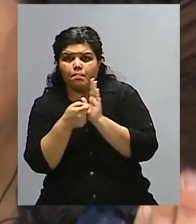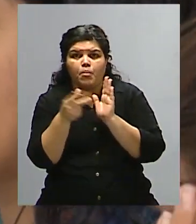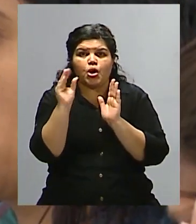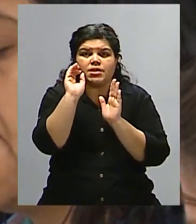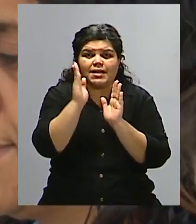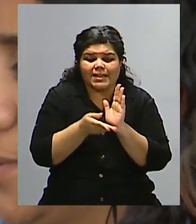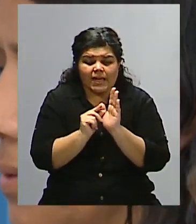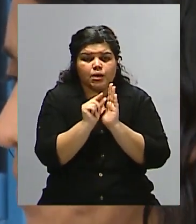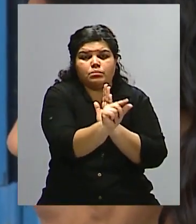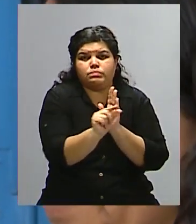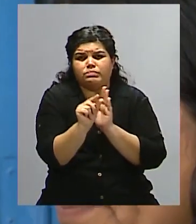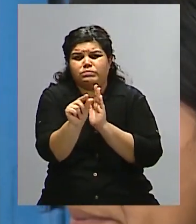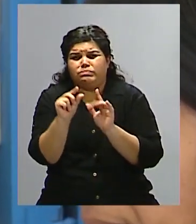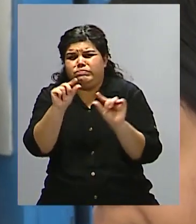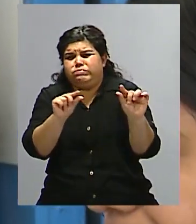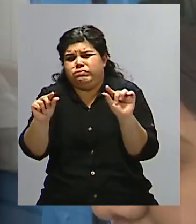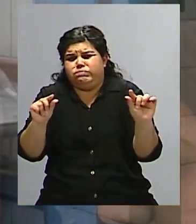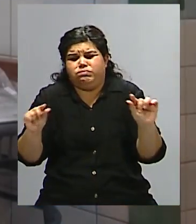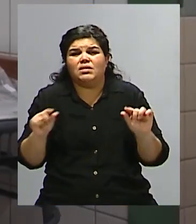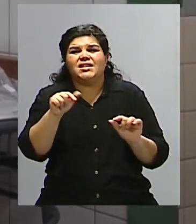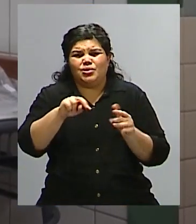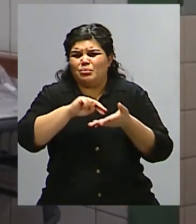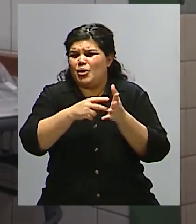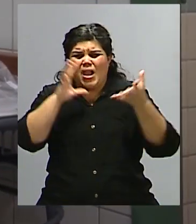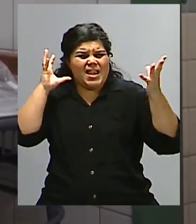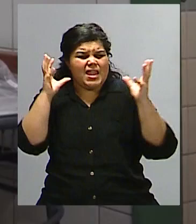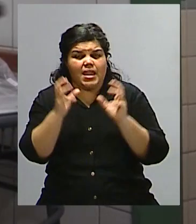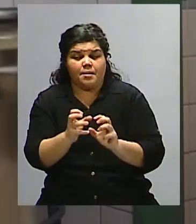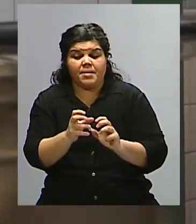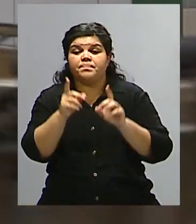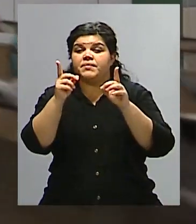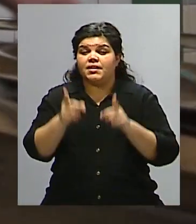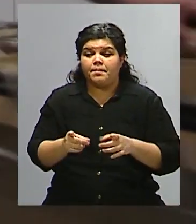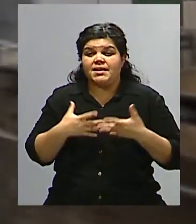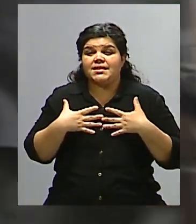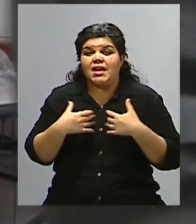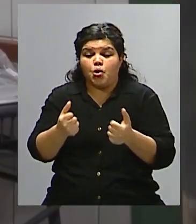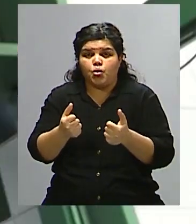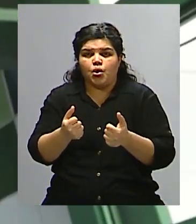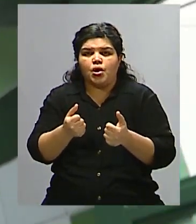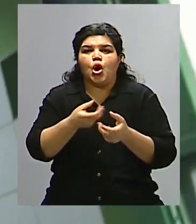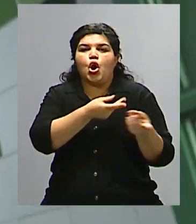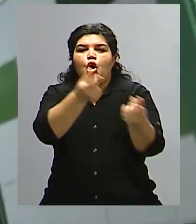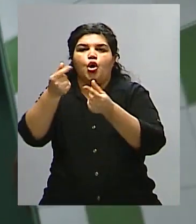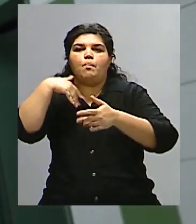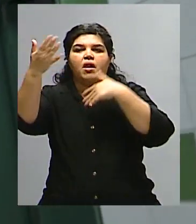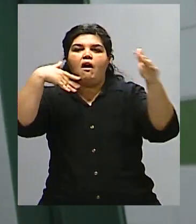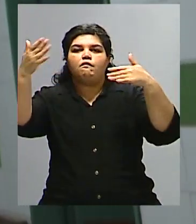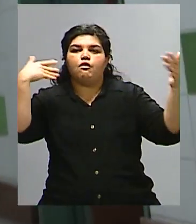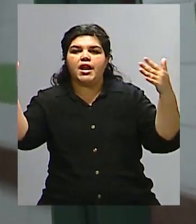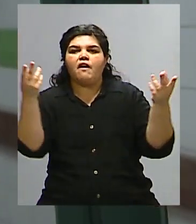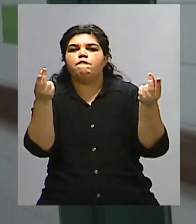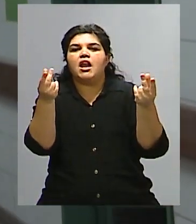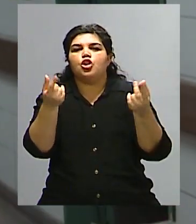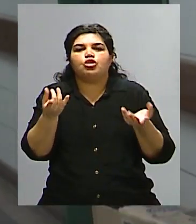valores de la salud normalmente tienen un gran componente de insumos importados, los valores son internacionales. Y por lo tanto